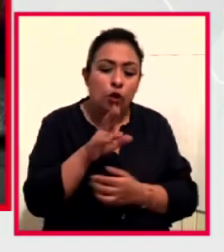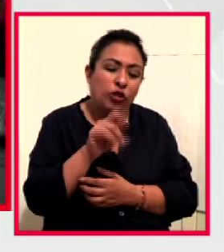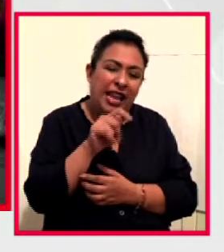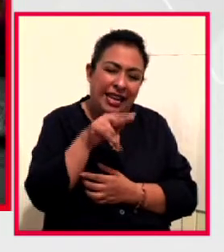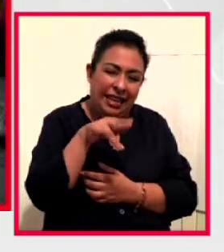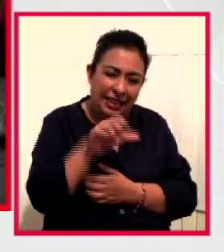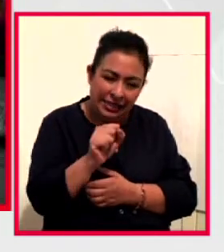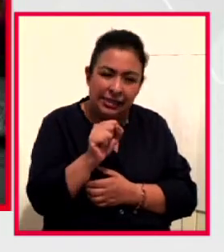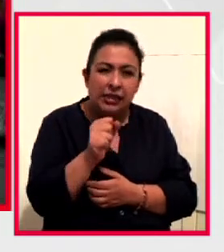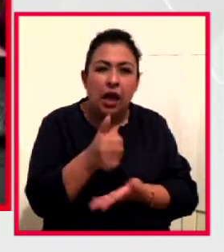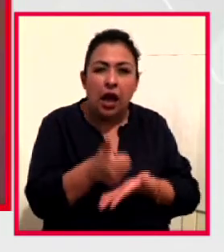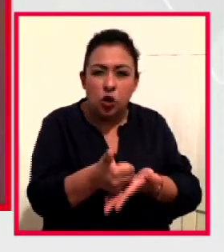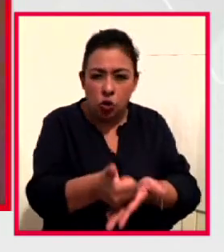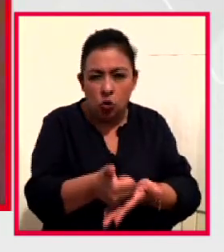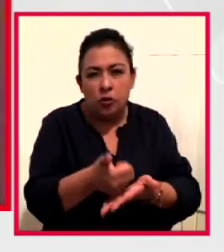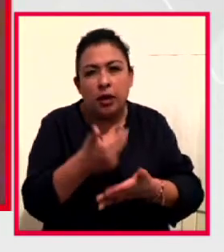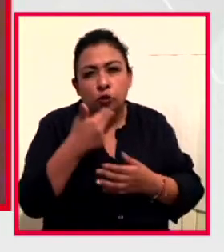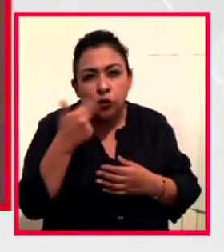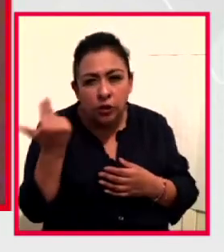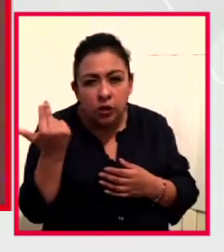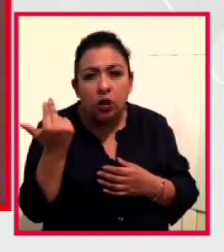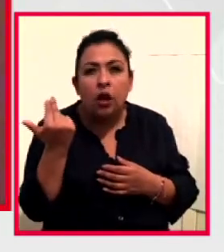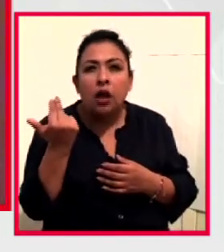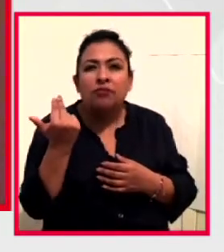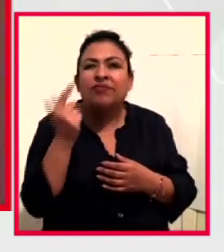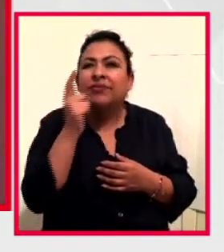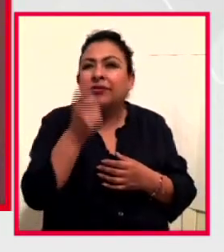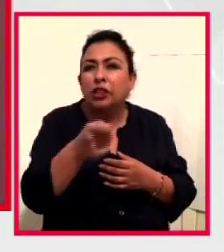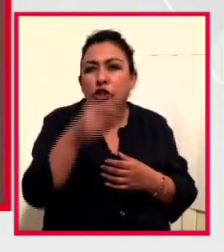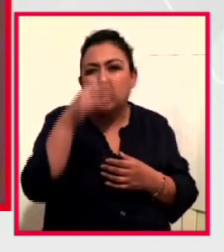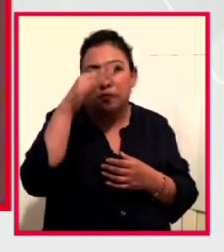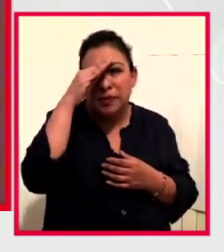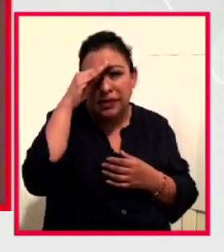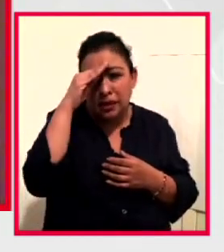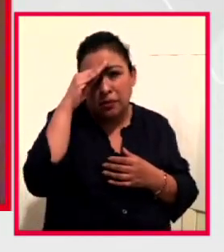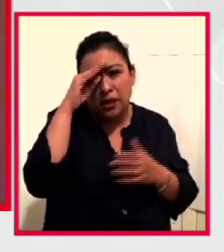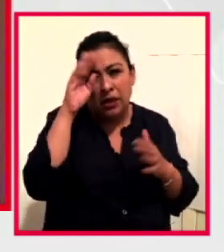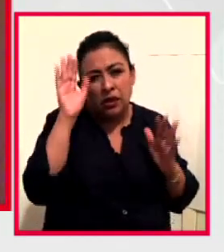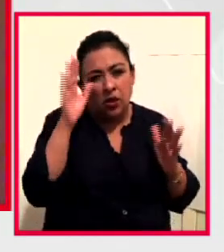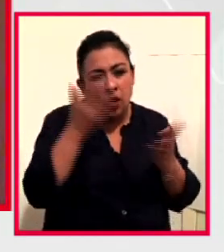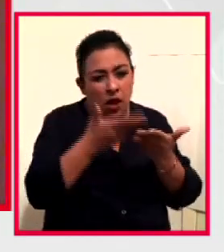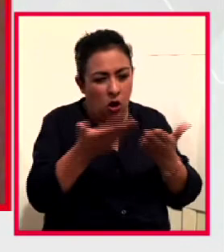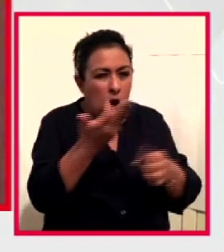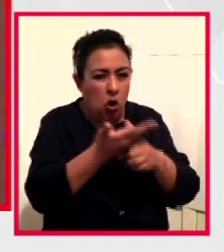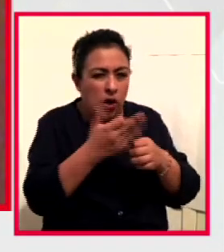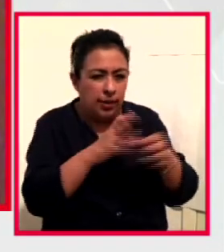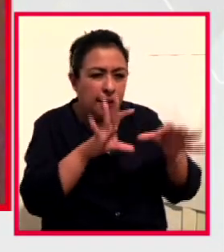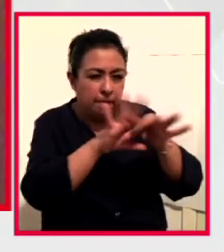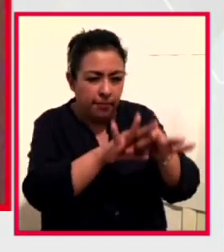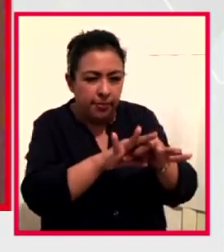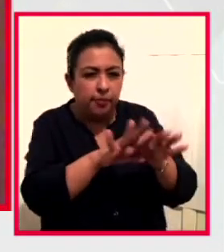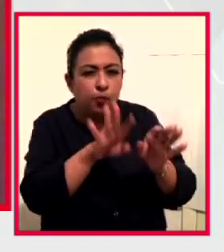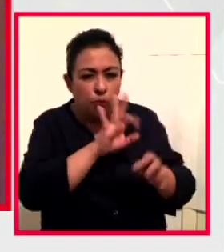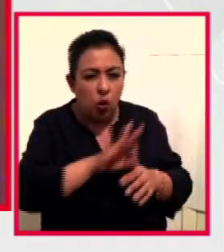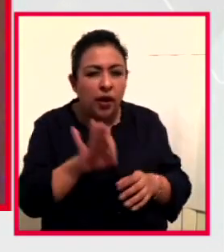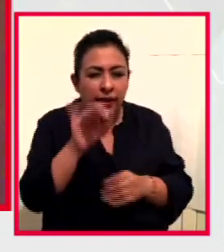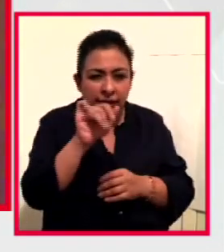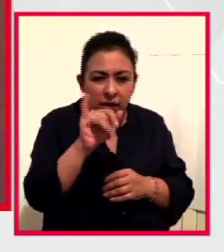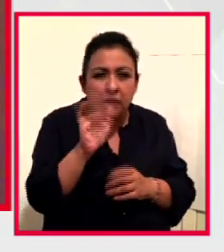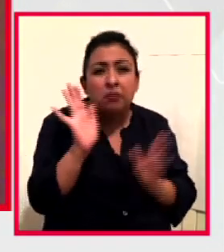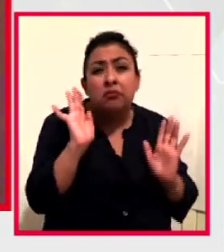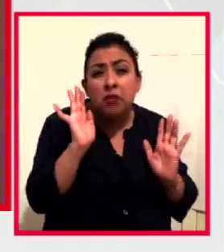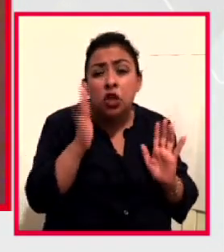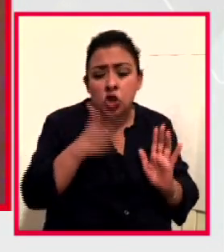asistido, tiene que ver con una reflexión que es más propia de esta época, en donde, si uno puede